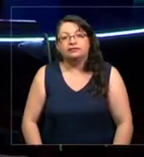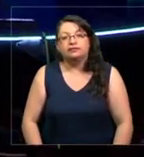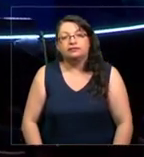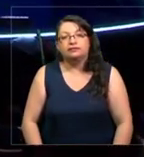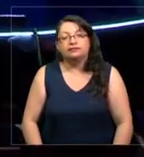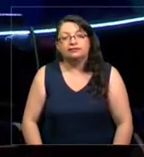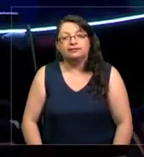Gracias.